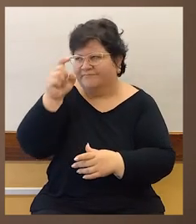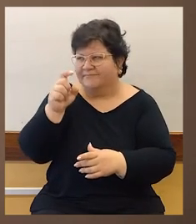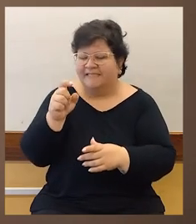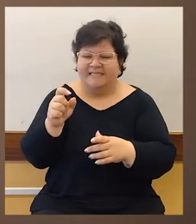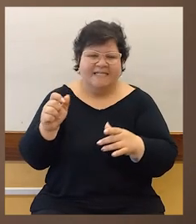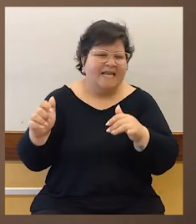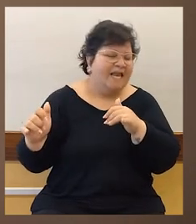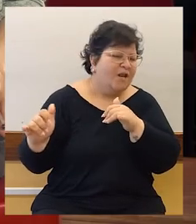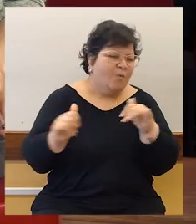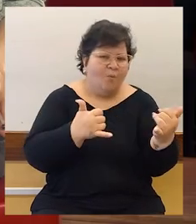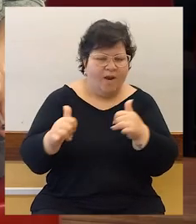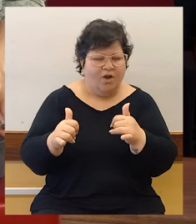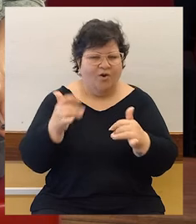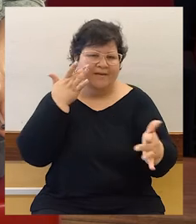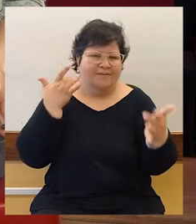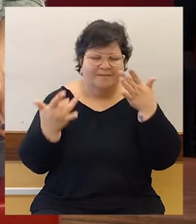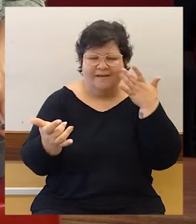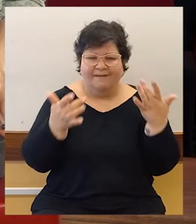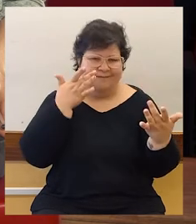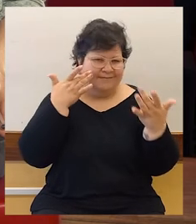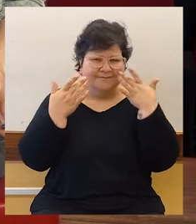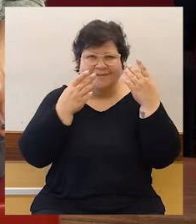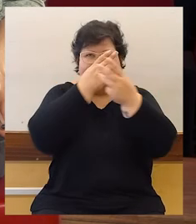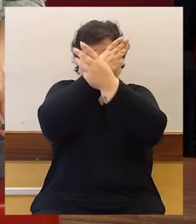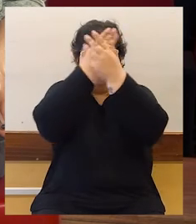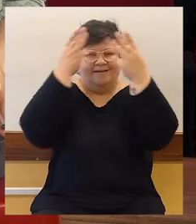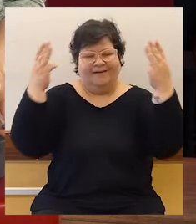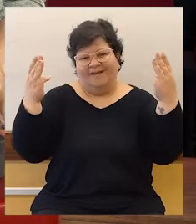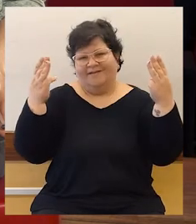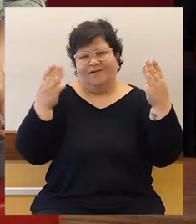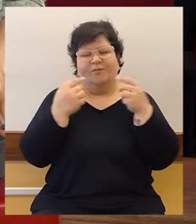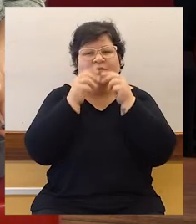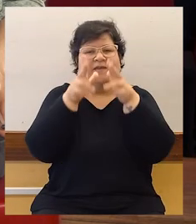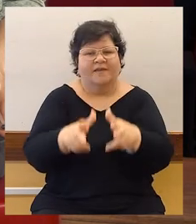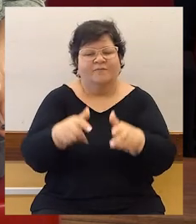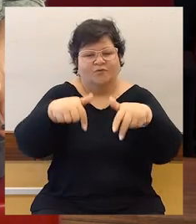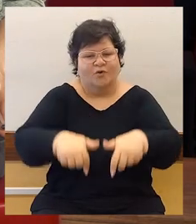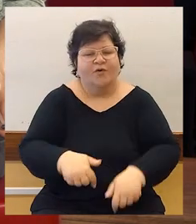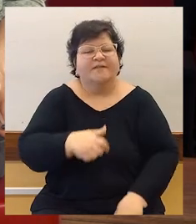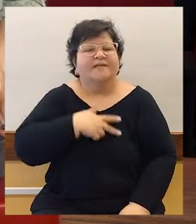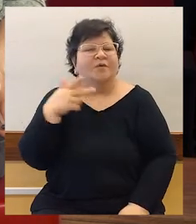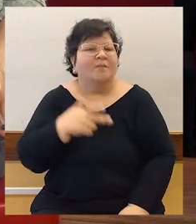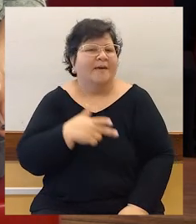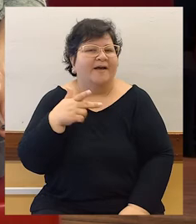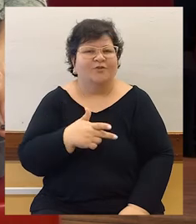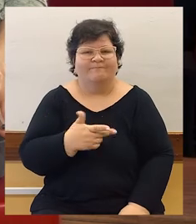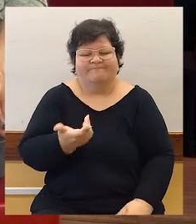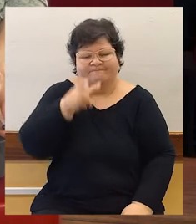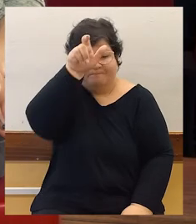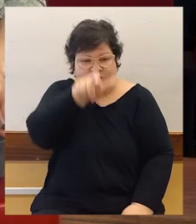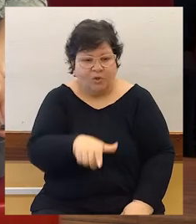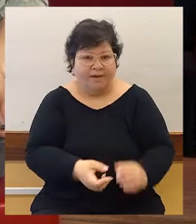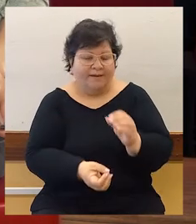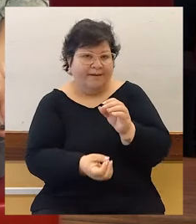artes en sí son necesarias, porque como hablábamos hoy, el ser humano es un ser creativo, es un